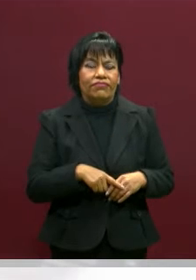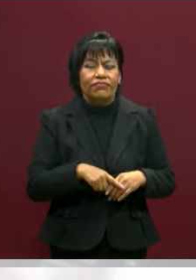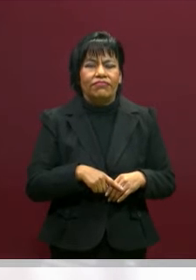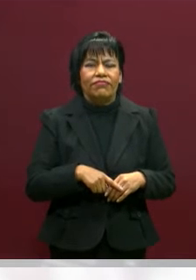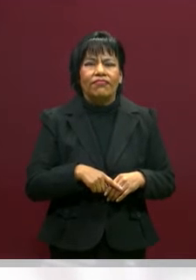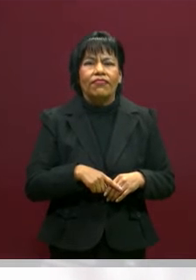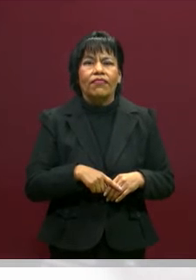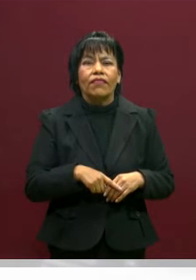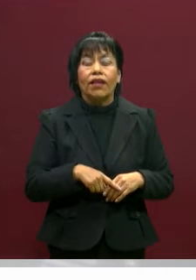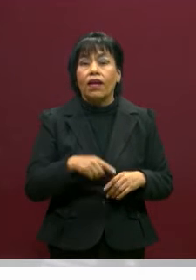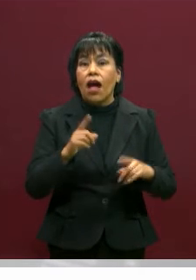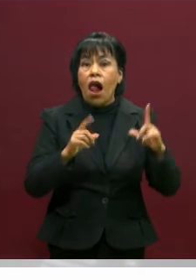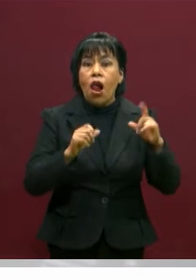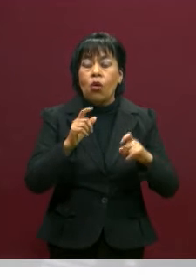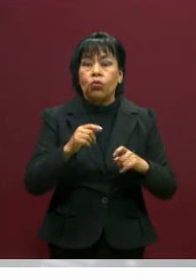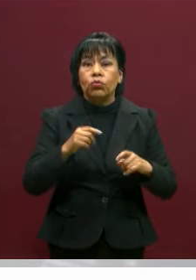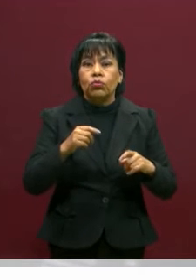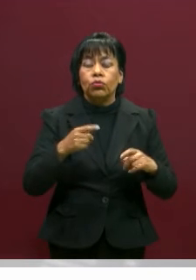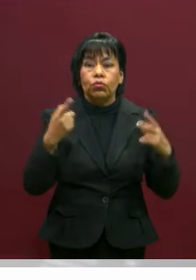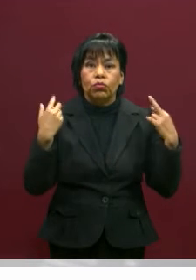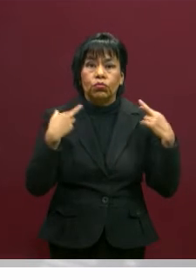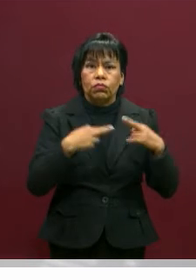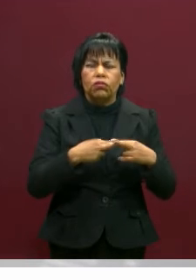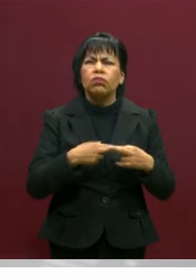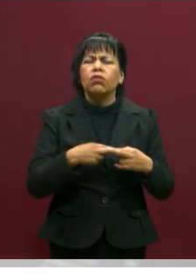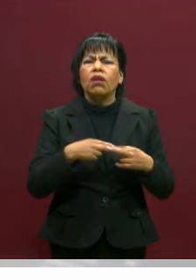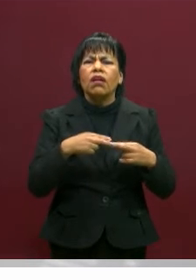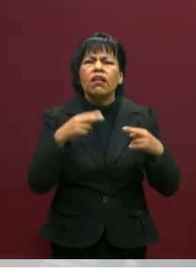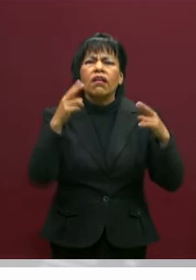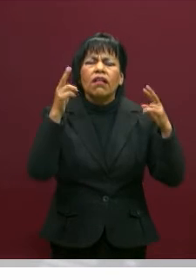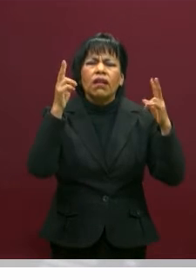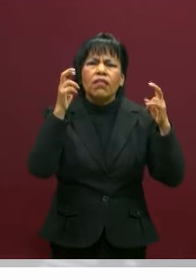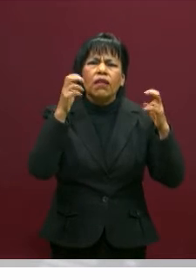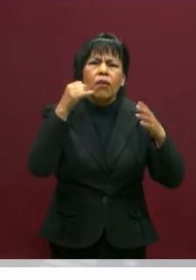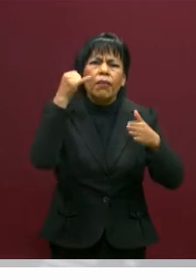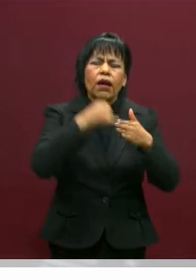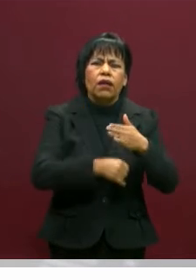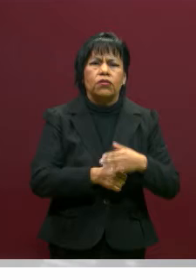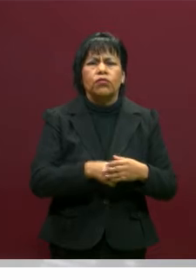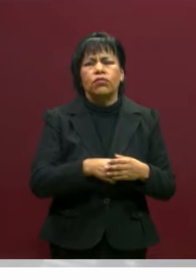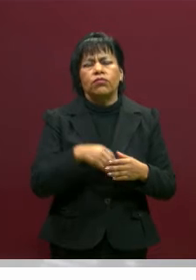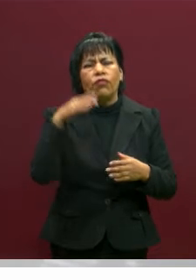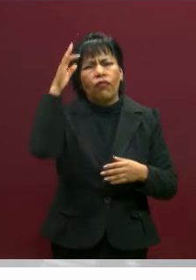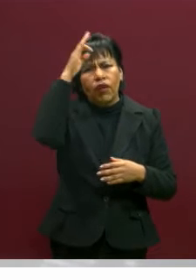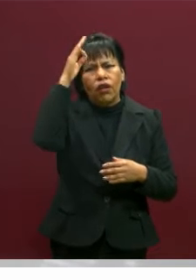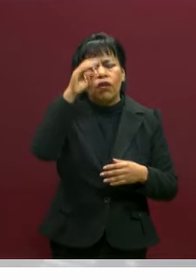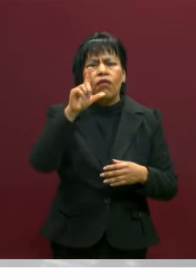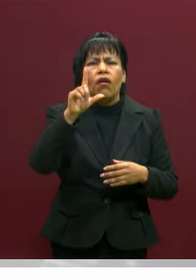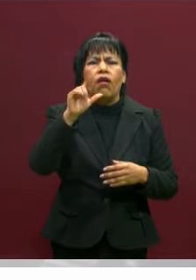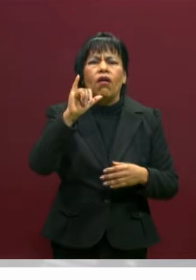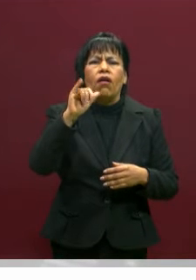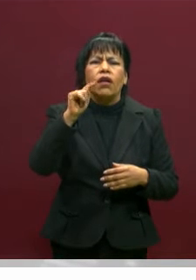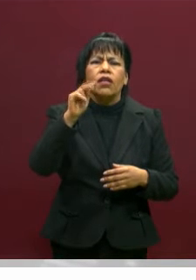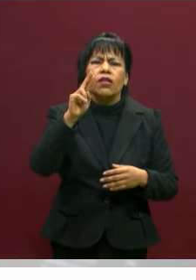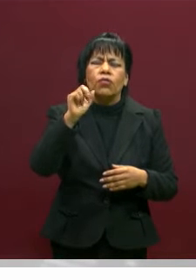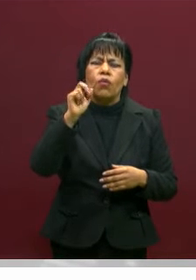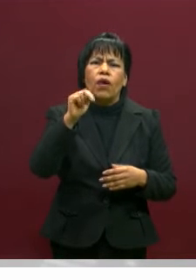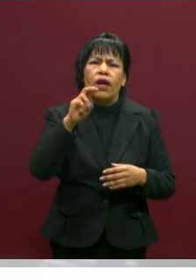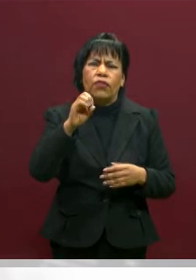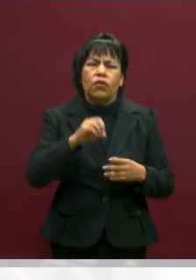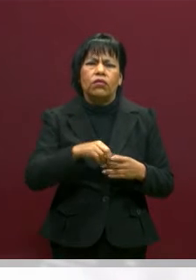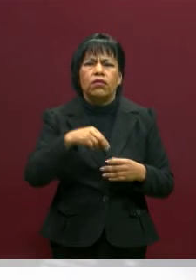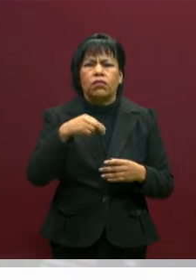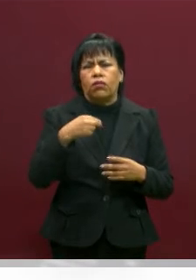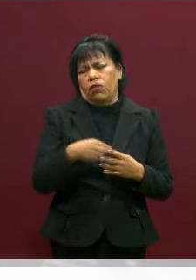hay maestros muy interesados que les gusta profundizar. Hay un filósofo lituano que habla, se